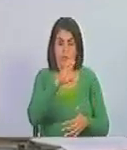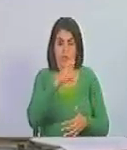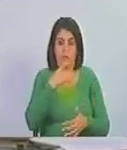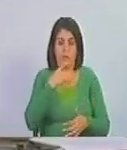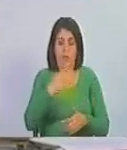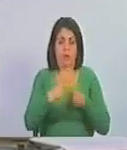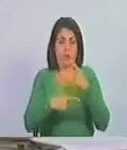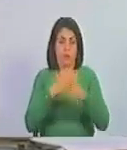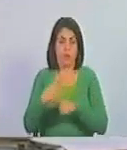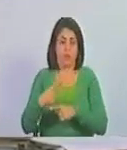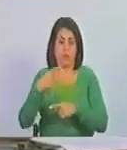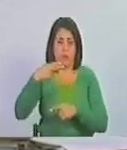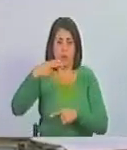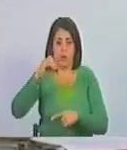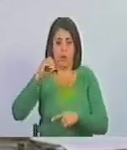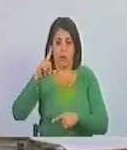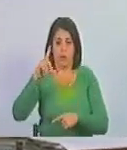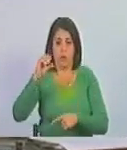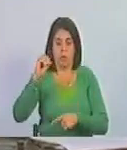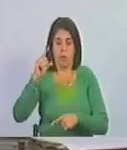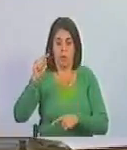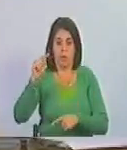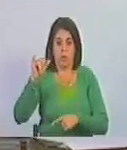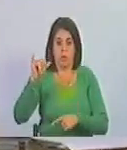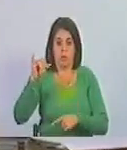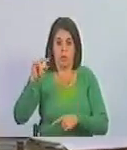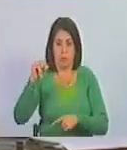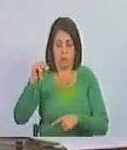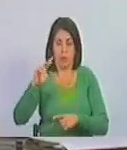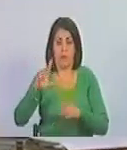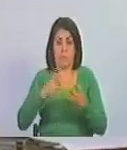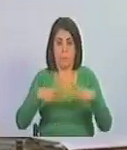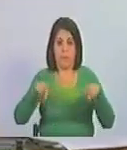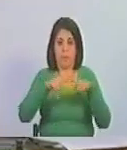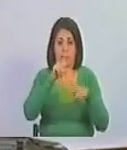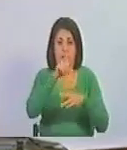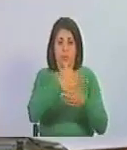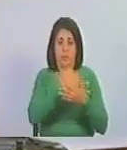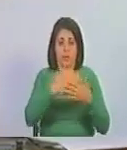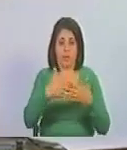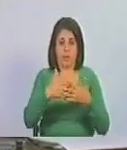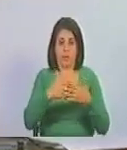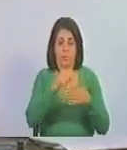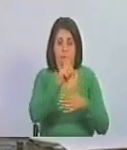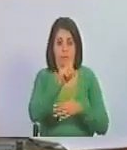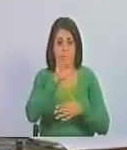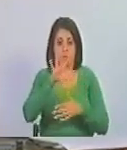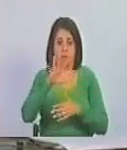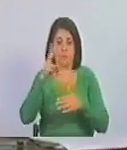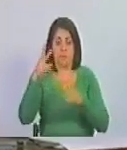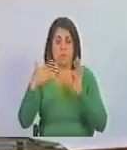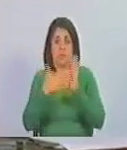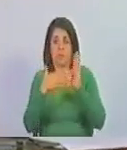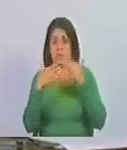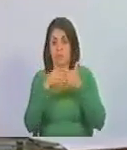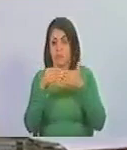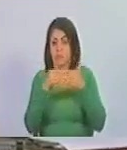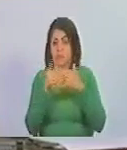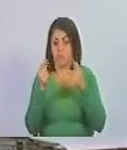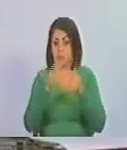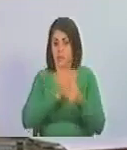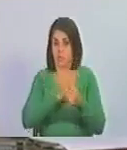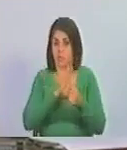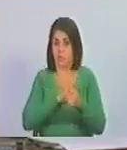USA Holding por un valor de 1.152.000 dólares tiene acciones